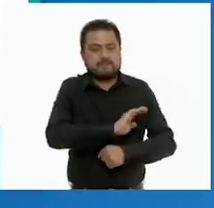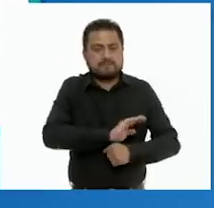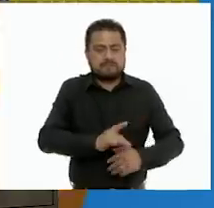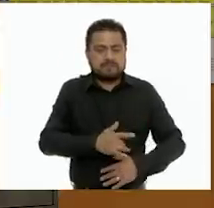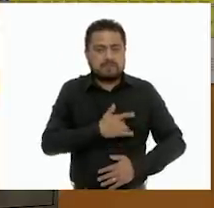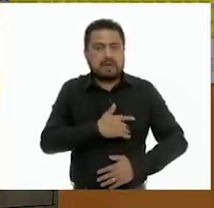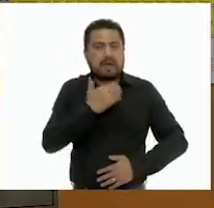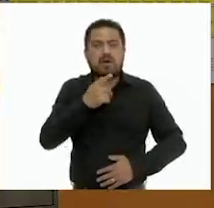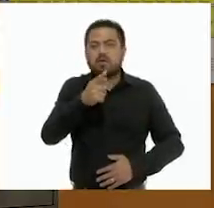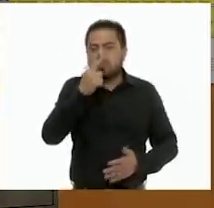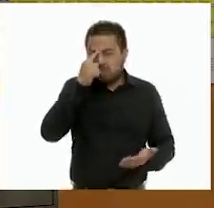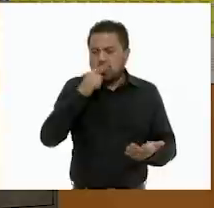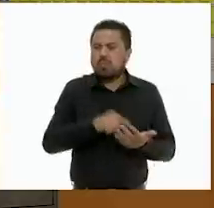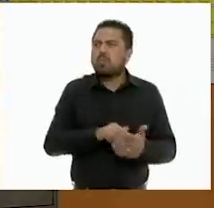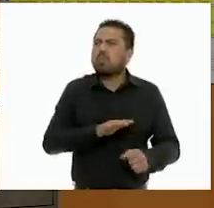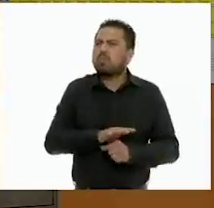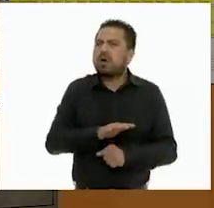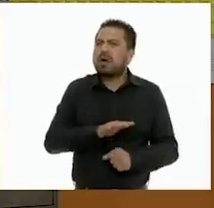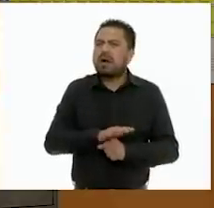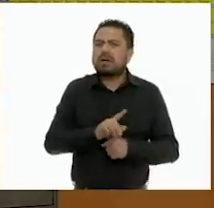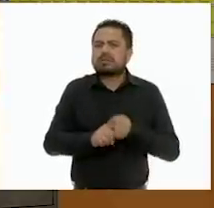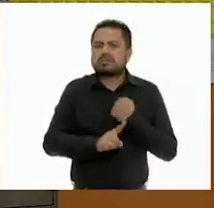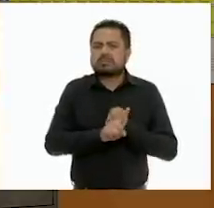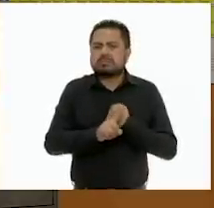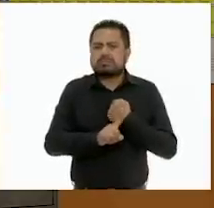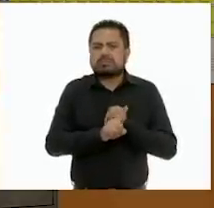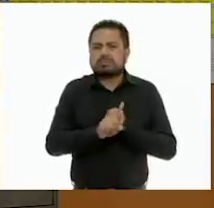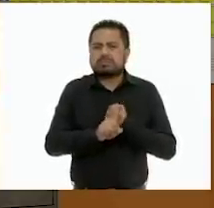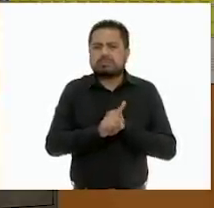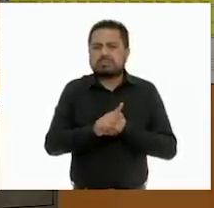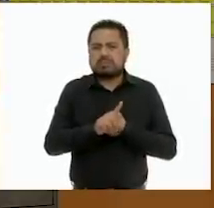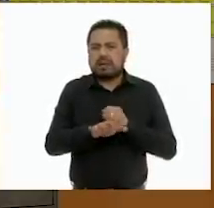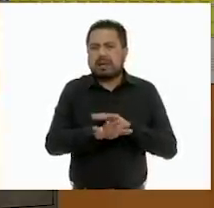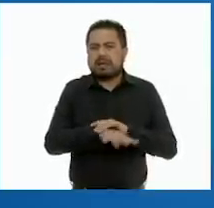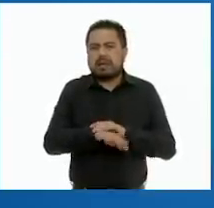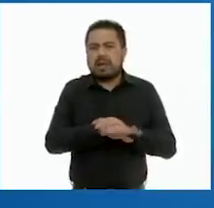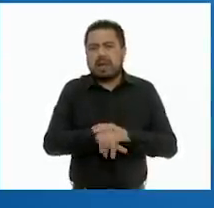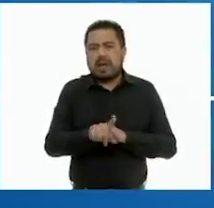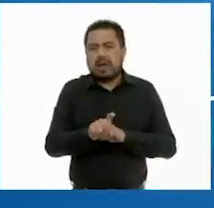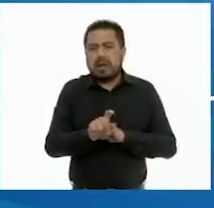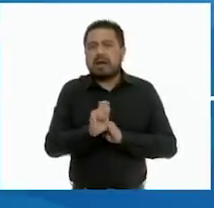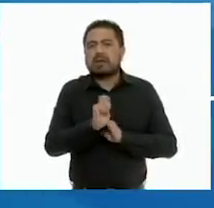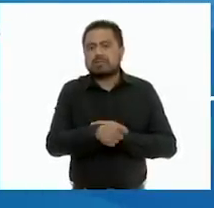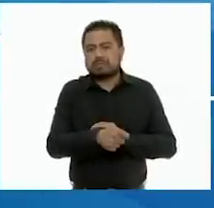¿Quiénes crees que son las consecuencias de la contaminación del agua?